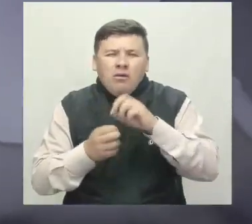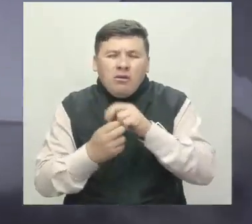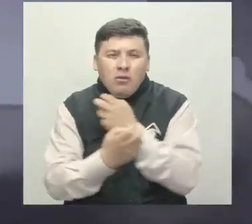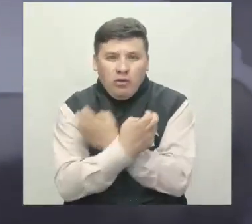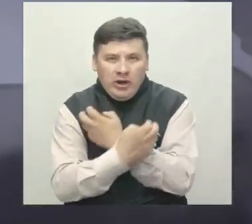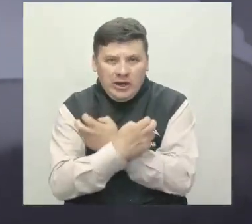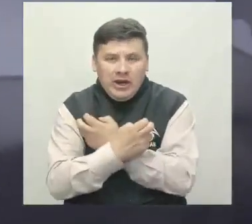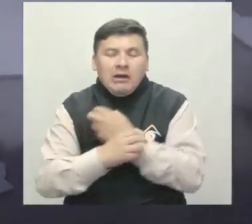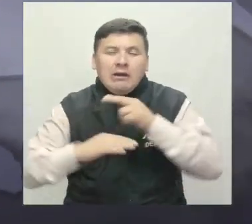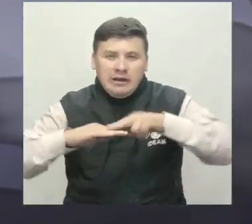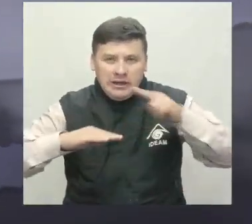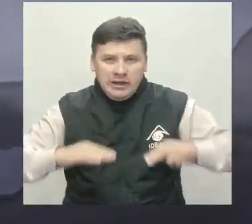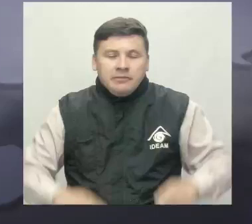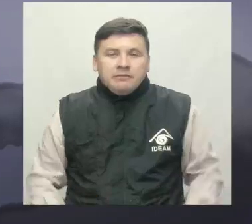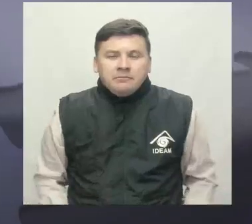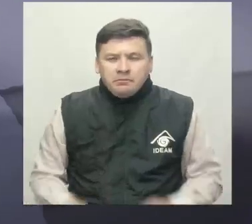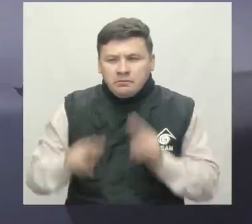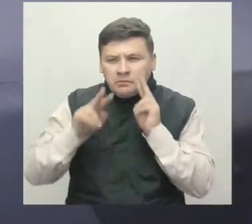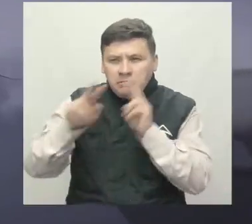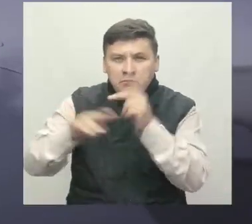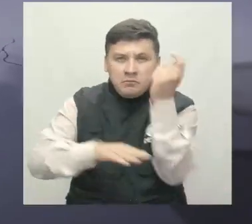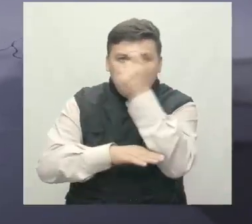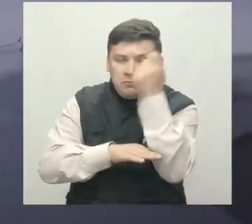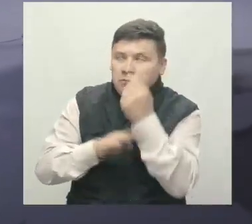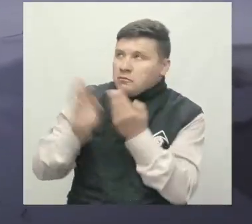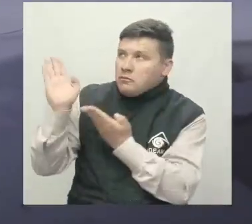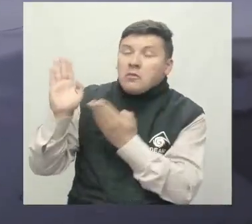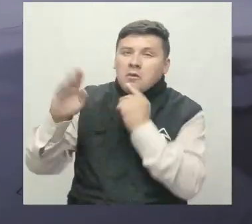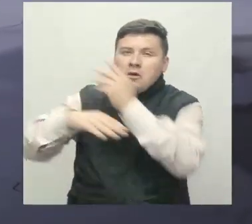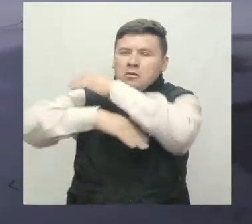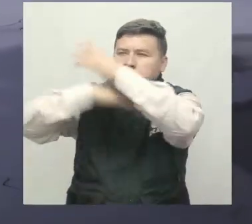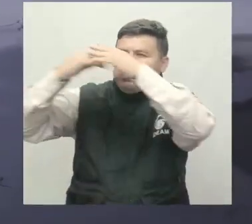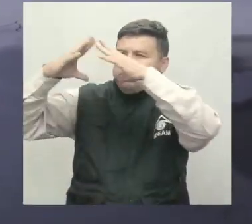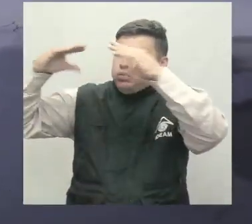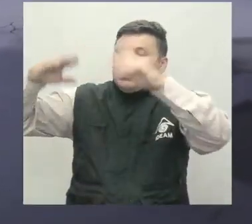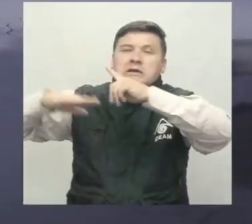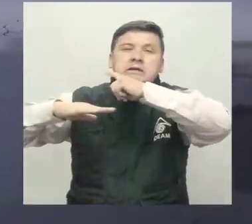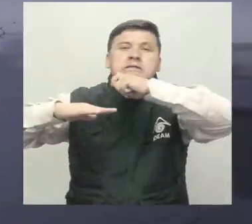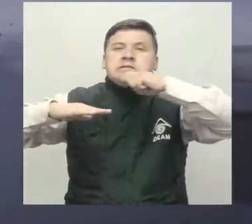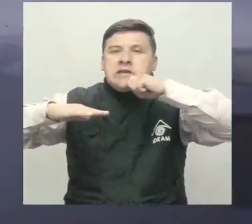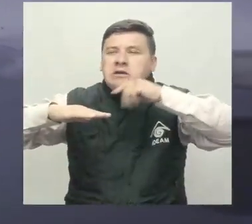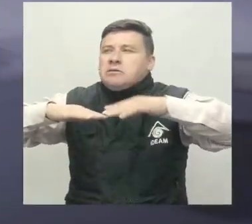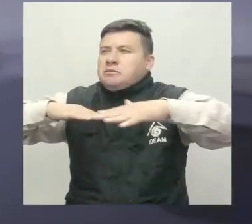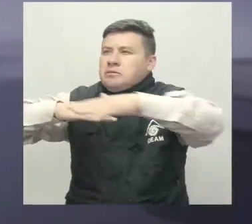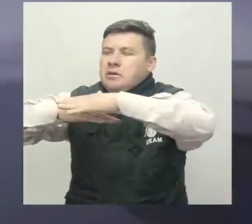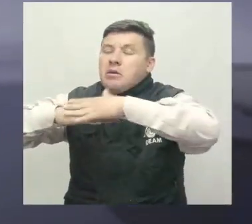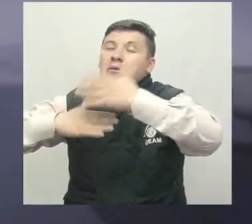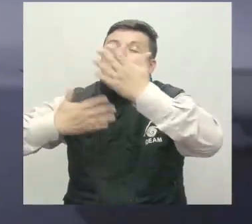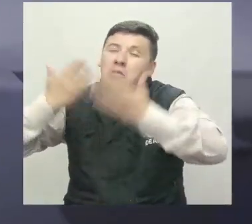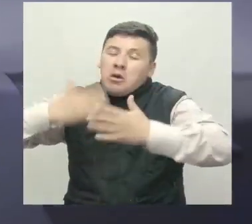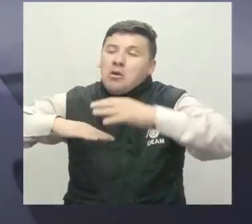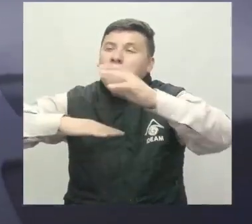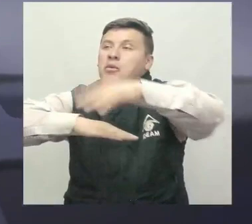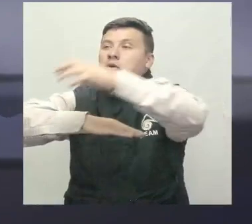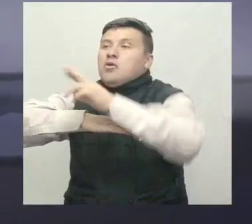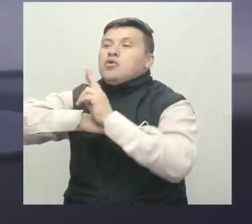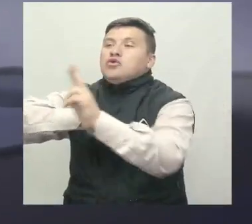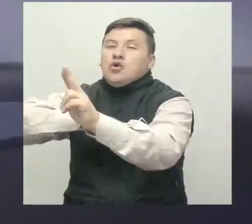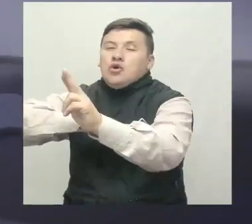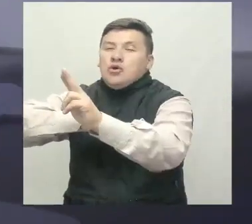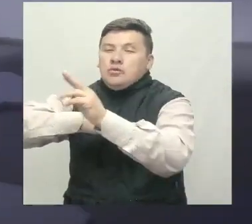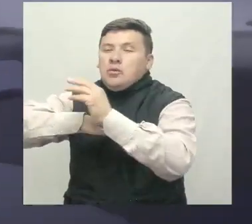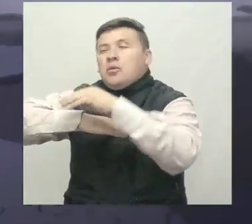En los llanos orientales tendremos cielos parcialmente cubiertos, con tiempo seco y probabilidad de lluvias en zonas al sur de la región.